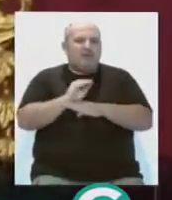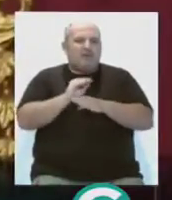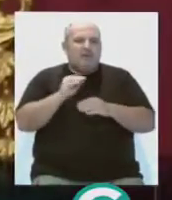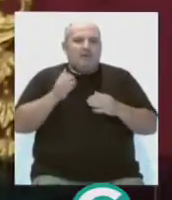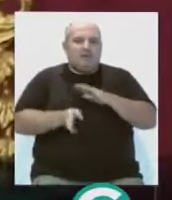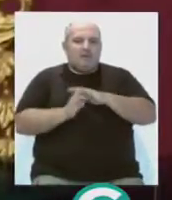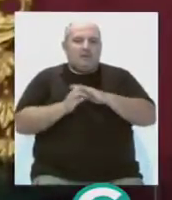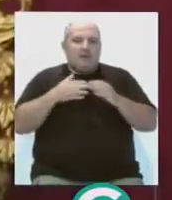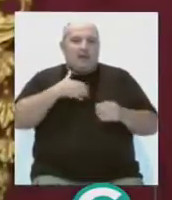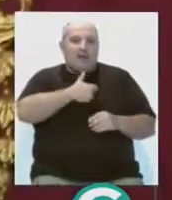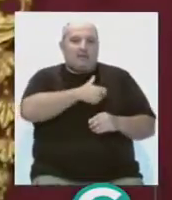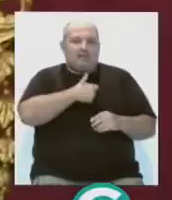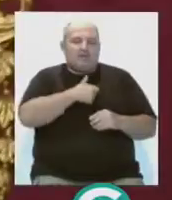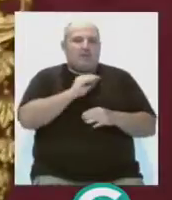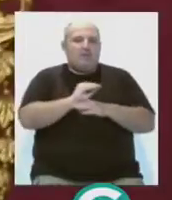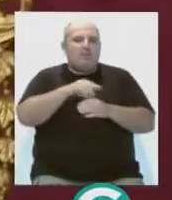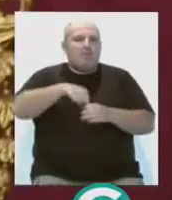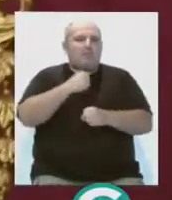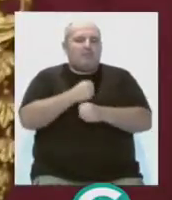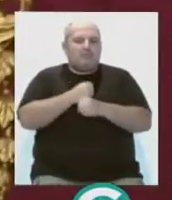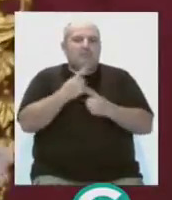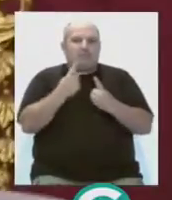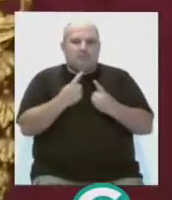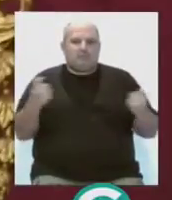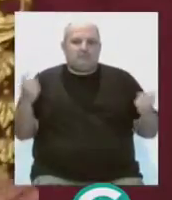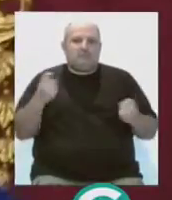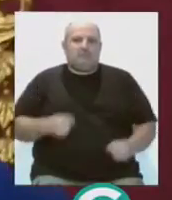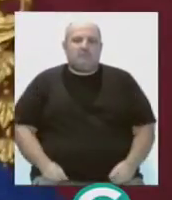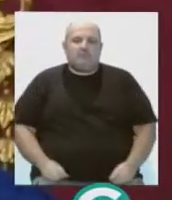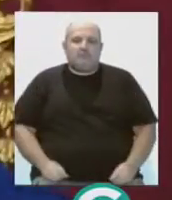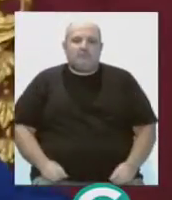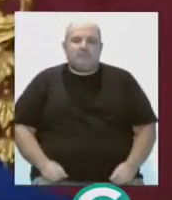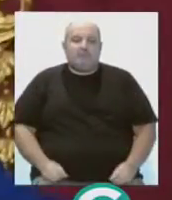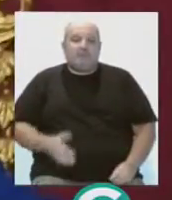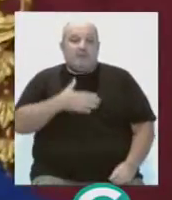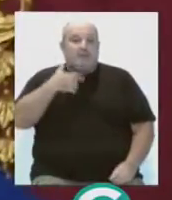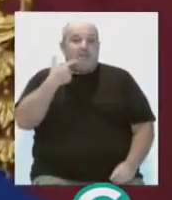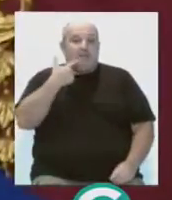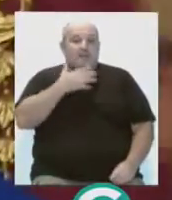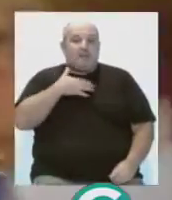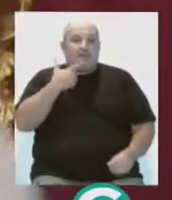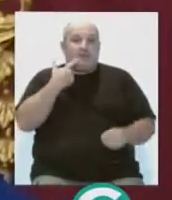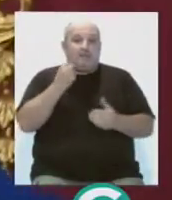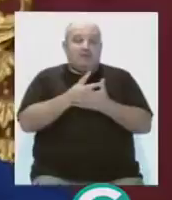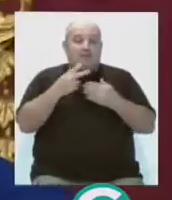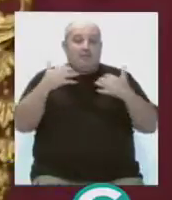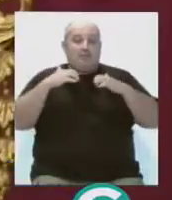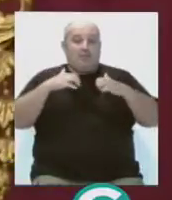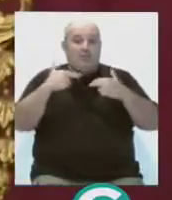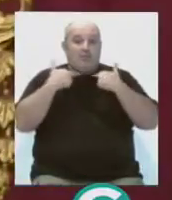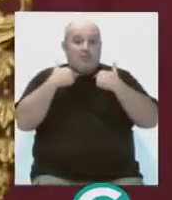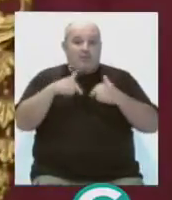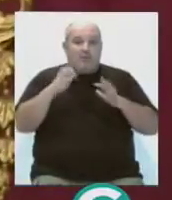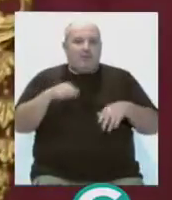la carga de trabajo en el astillero y los puestos de trabajo que la construcción de los buques genera. Es por todo ello que el Pleno de la Diputación Provincial de Cádiz,